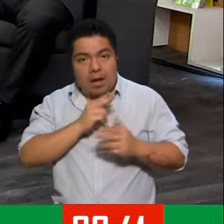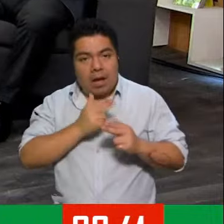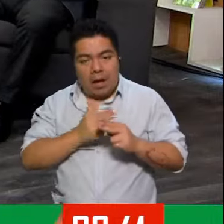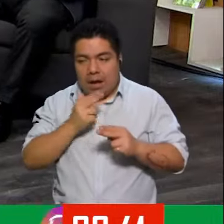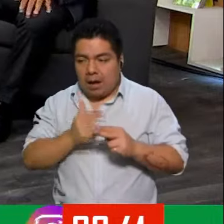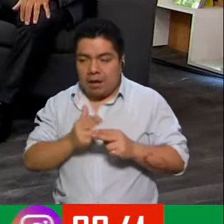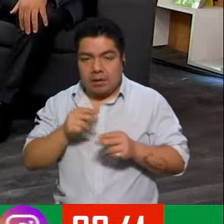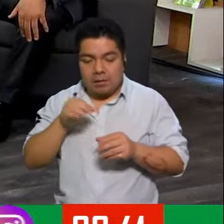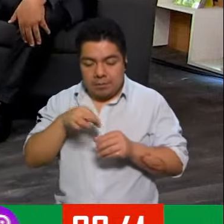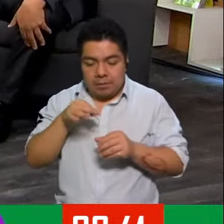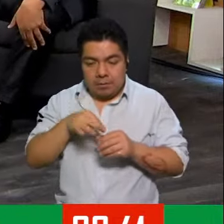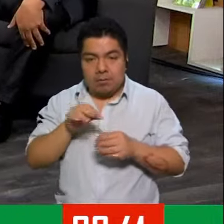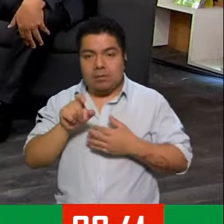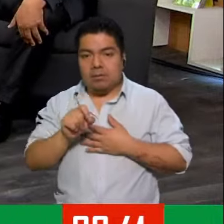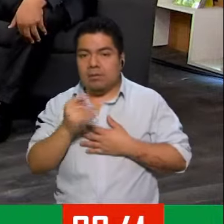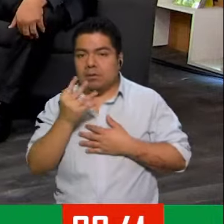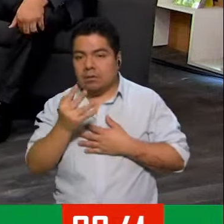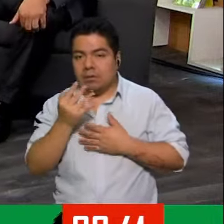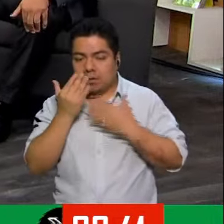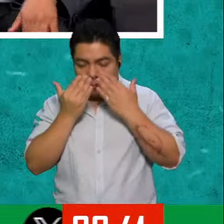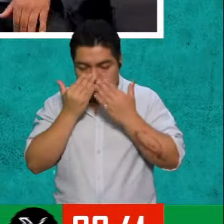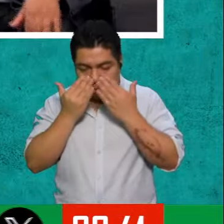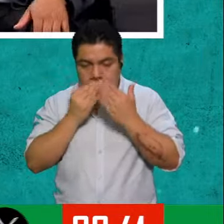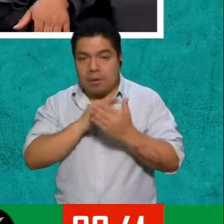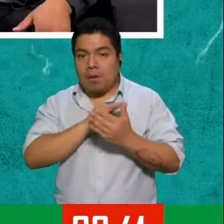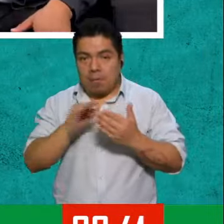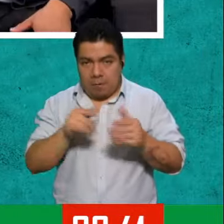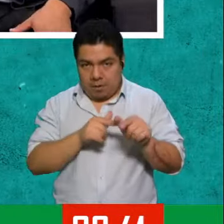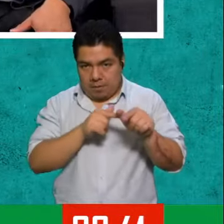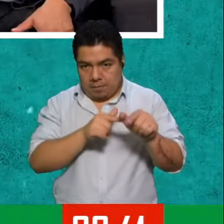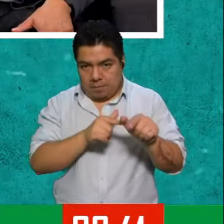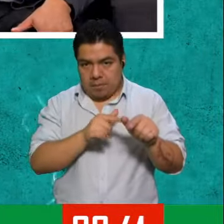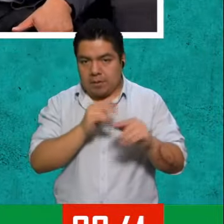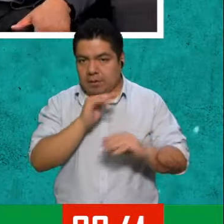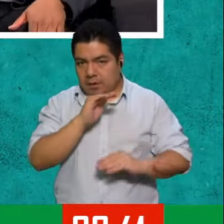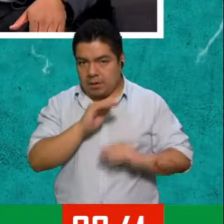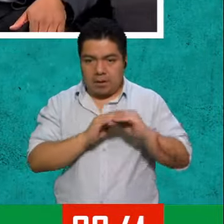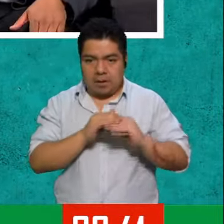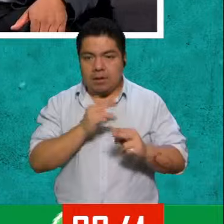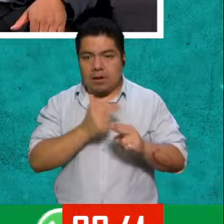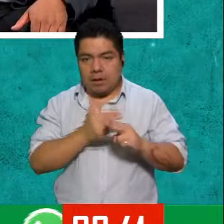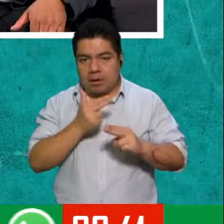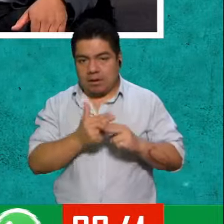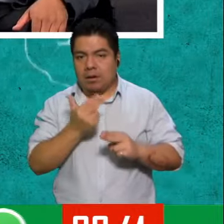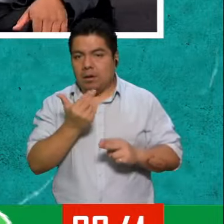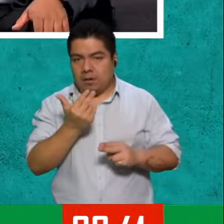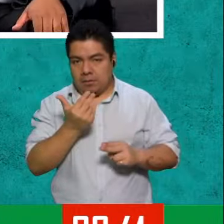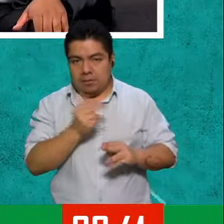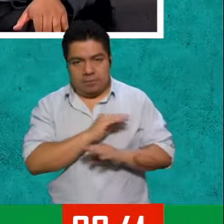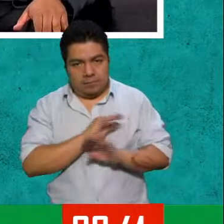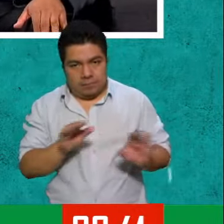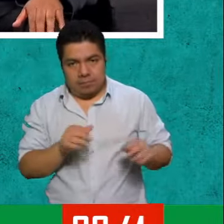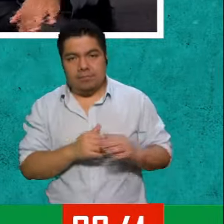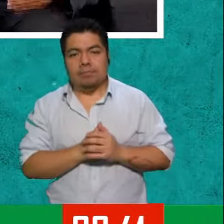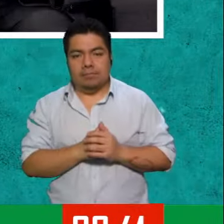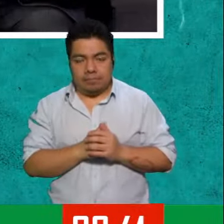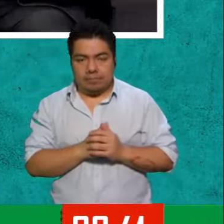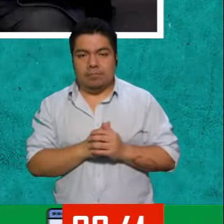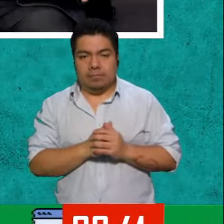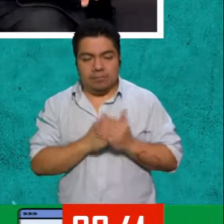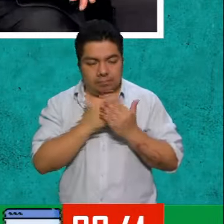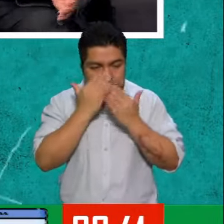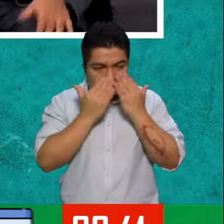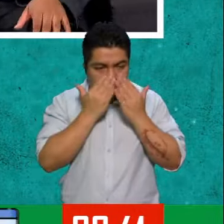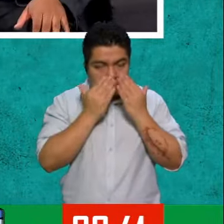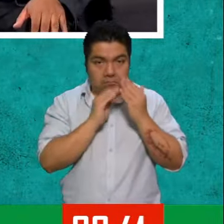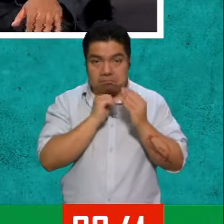fondo... Espérate, si tiene 24... Y está estudiando también le toca. claro. ¿Sólo hasta los 24? Hasta los 25 máximo, sí. Ah. Exactamente. Si está estudiando,